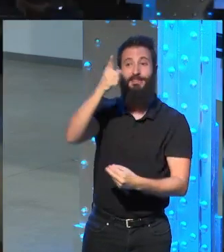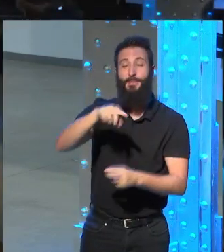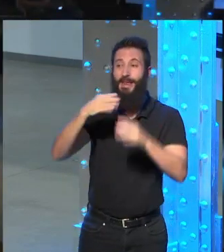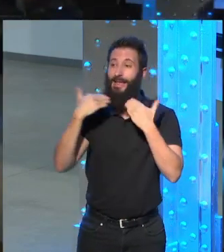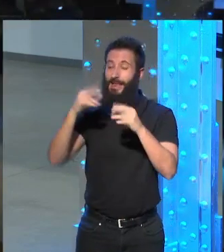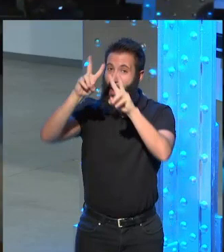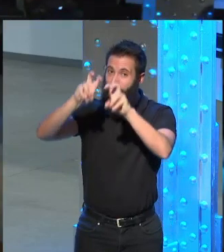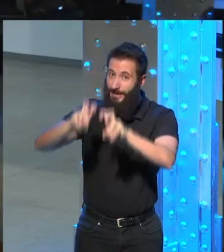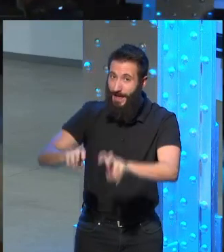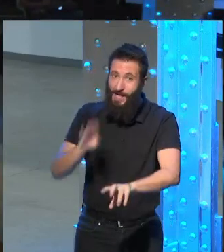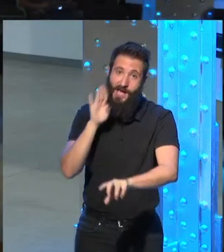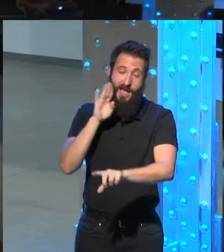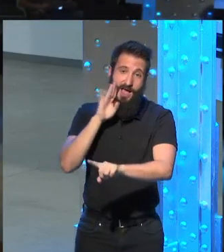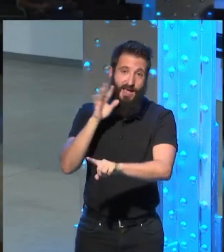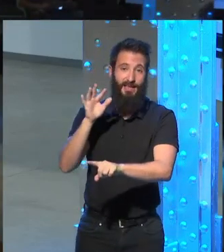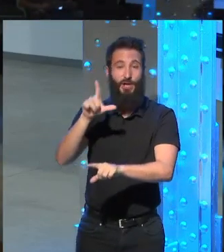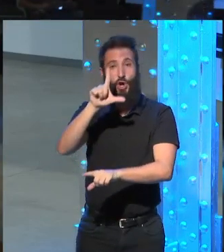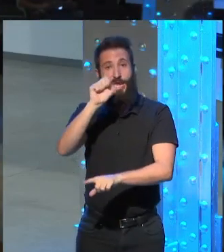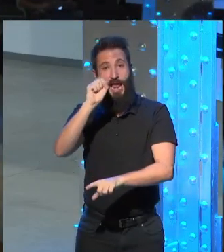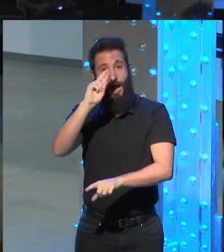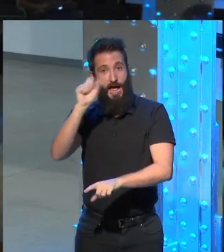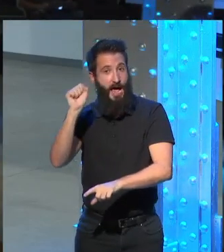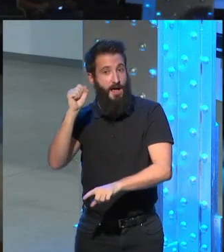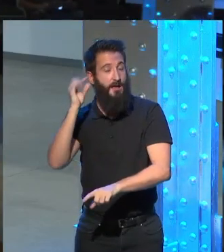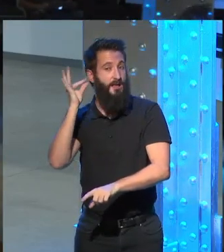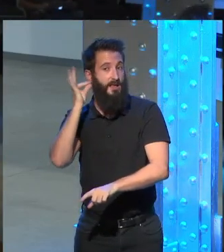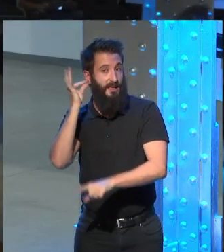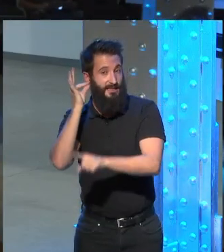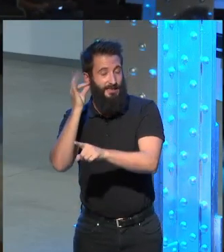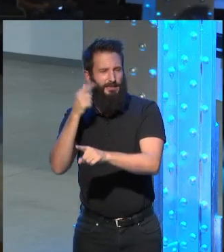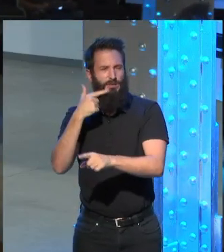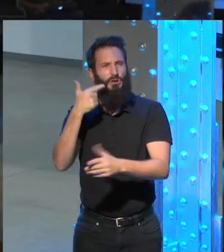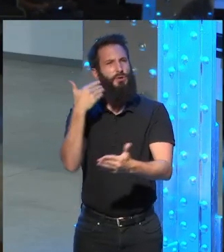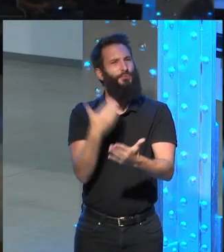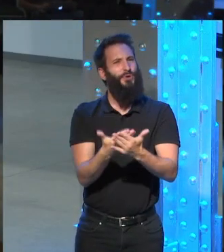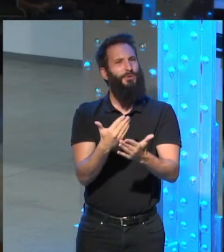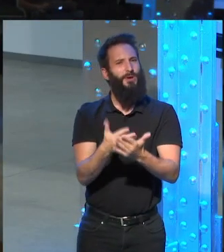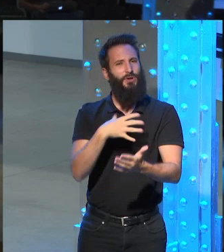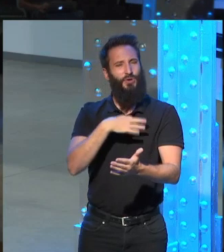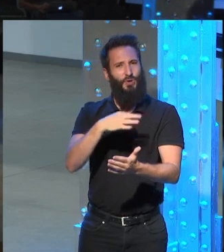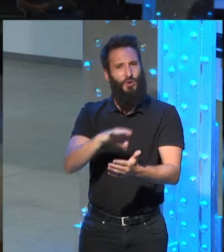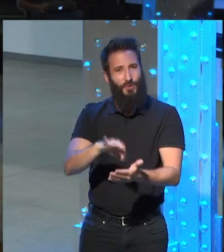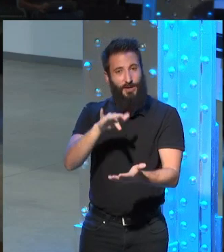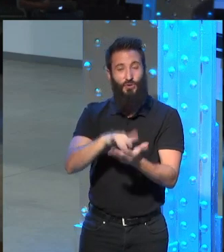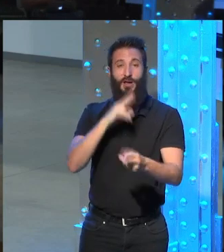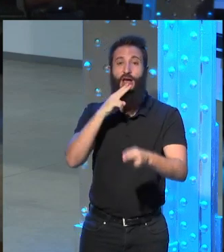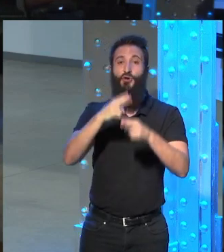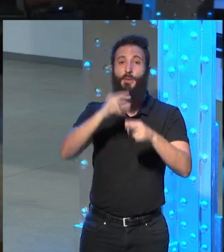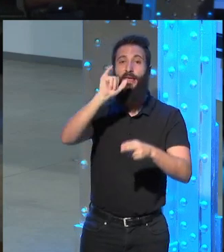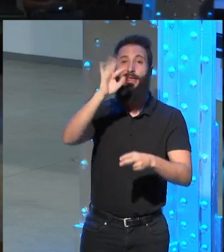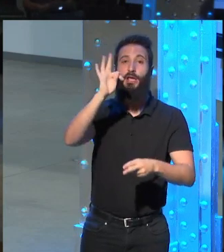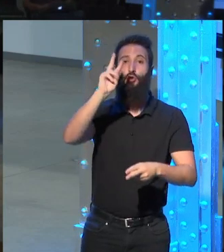investigaciones ella propuso la hipótesis de que el nombre de Lituma que aparece en tantas novelas